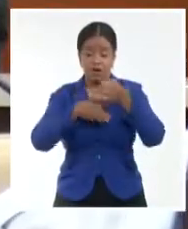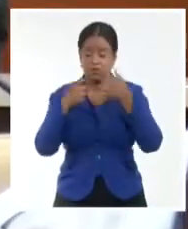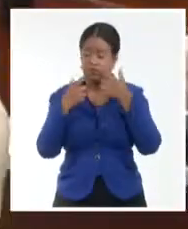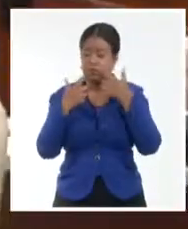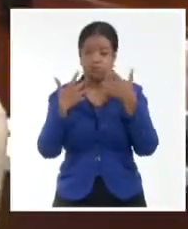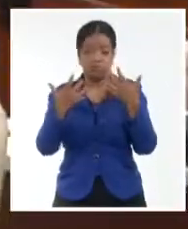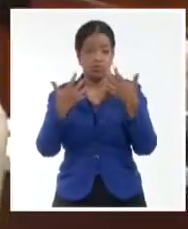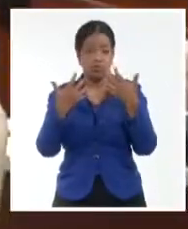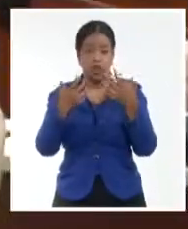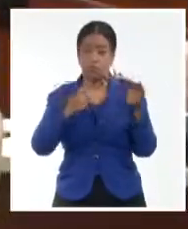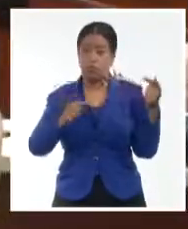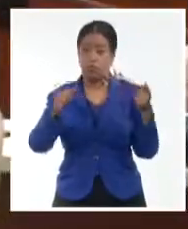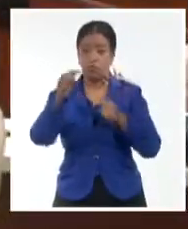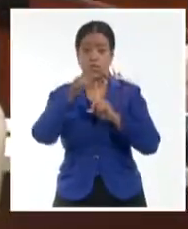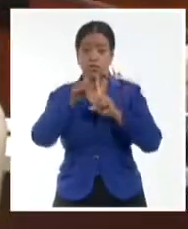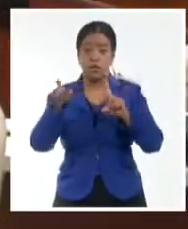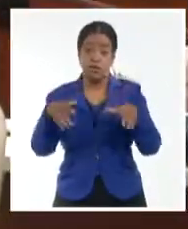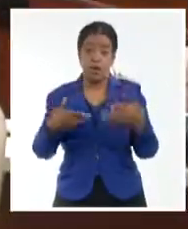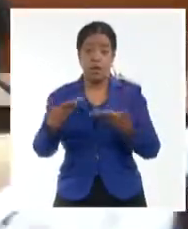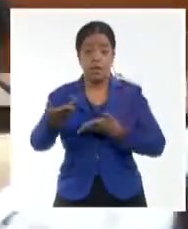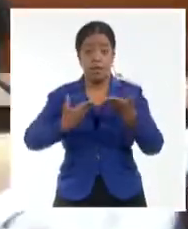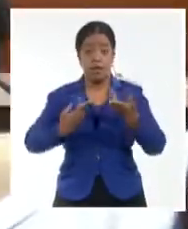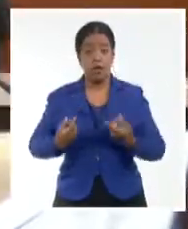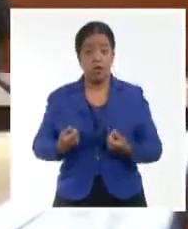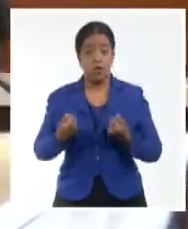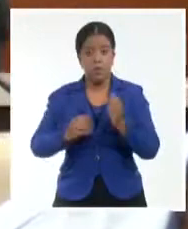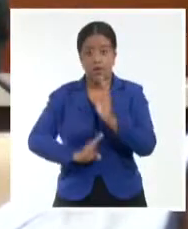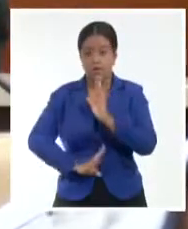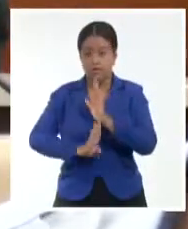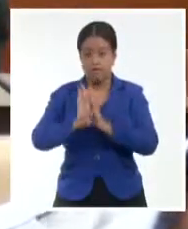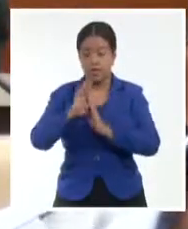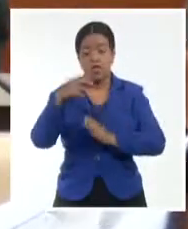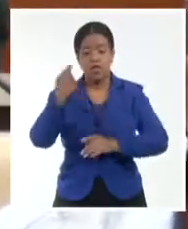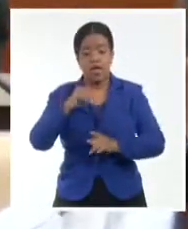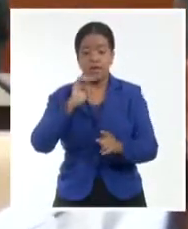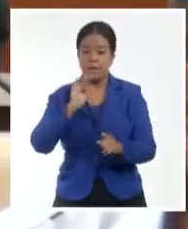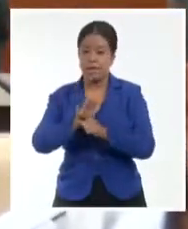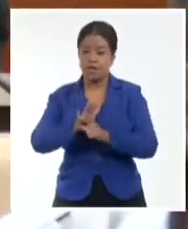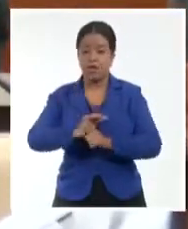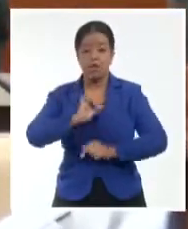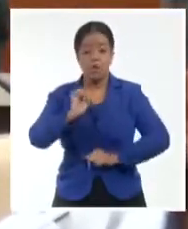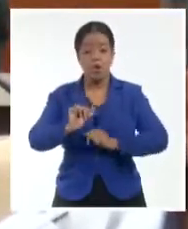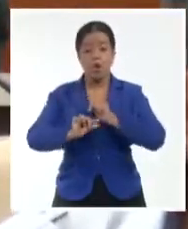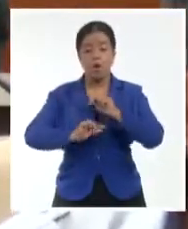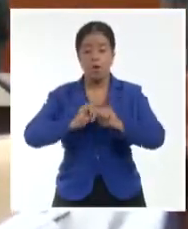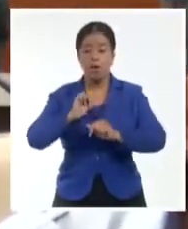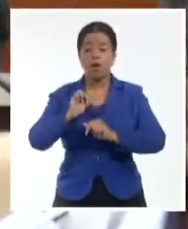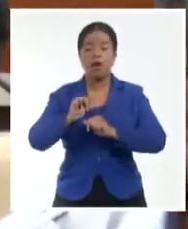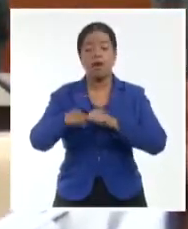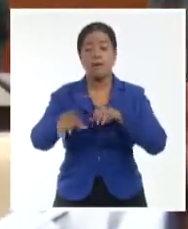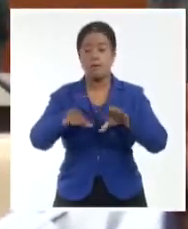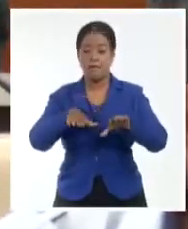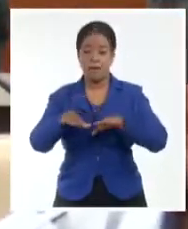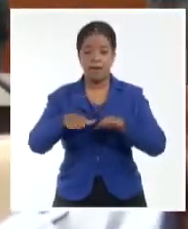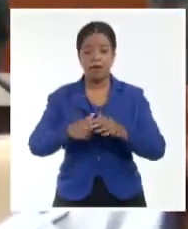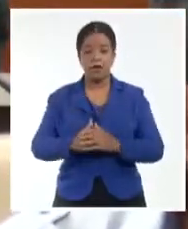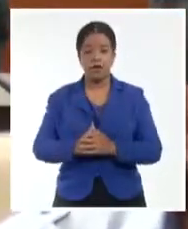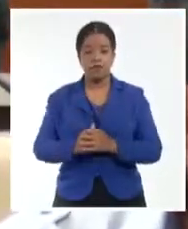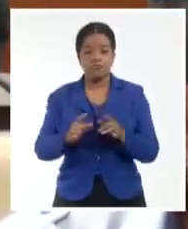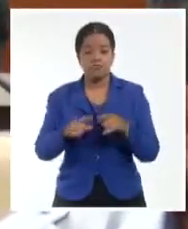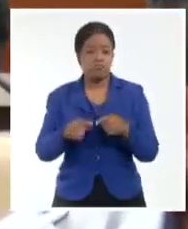para la economía del país. Hay que hacerlo y en la medida que lo vamos haciendo tenemos que ir creando las condiciones, porque evidentemente